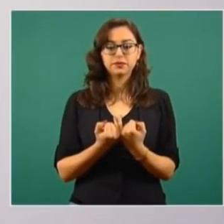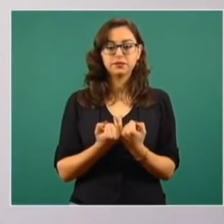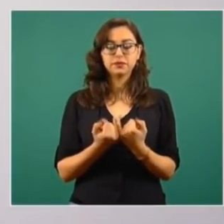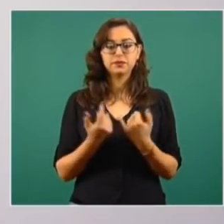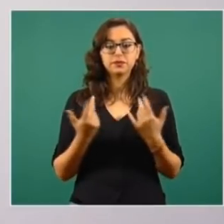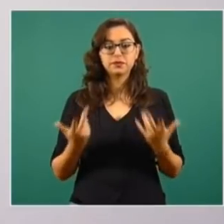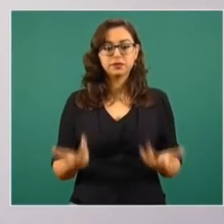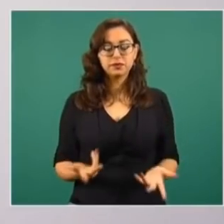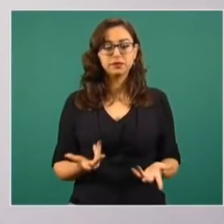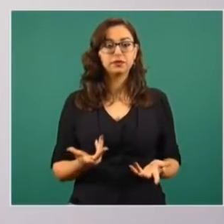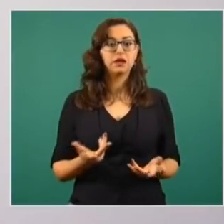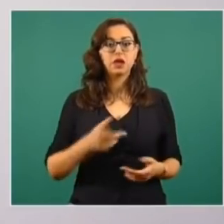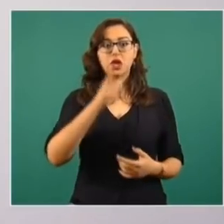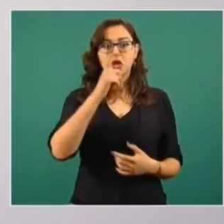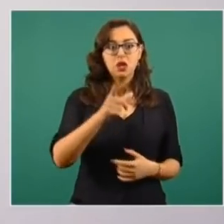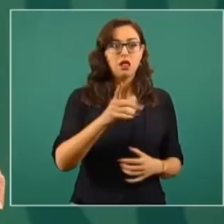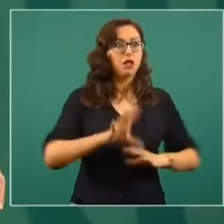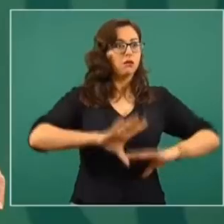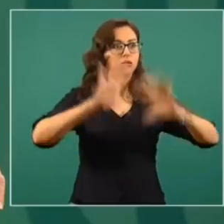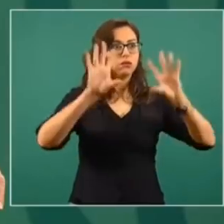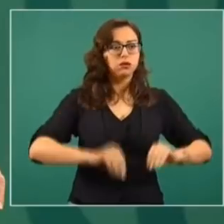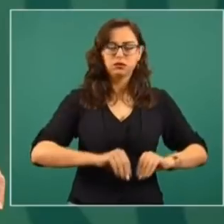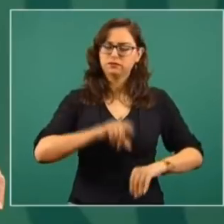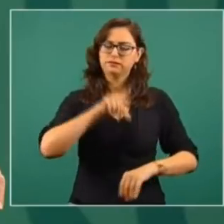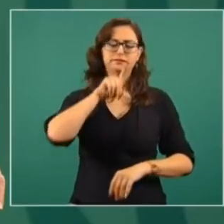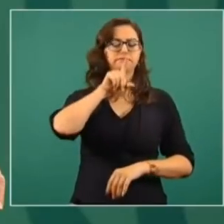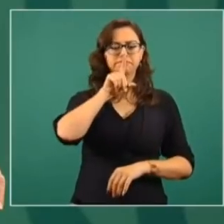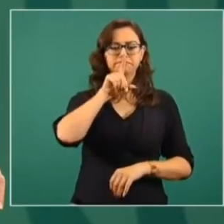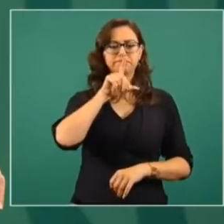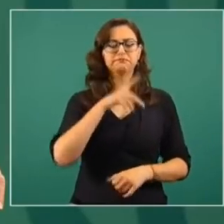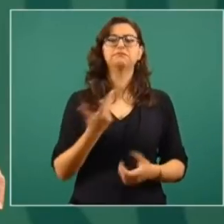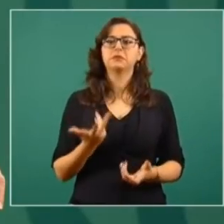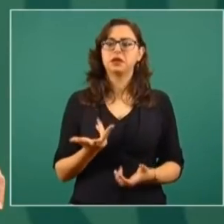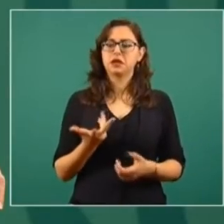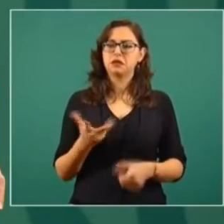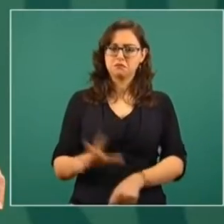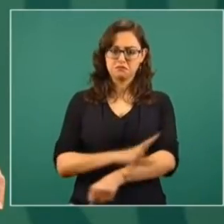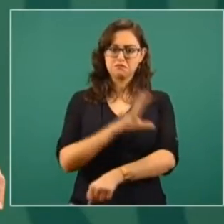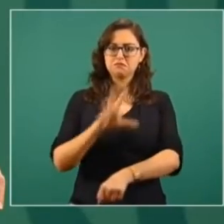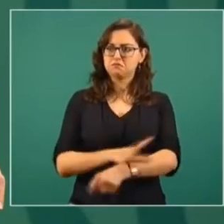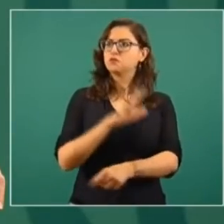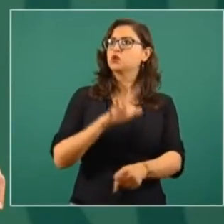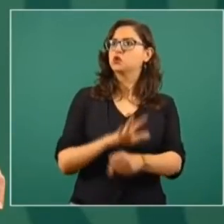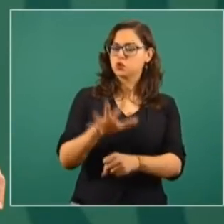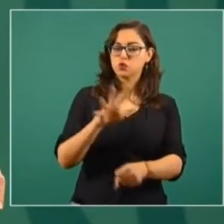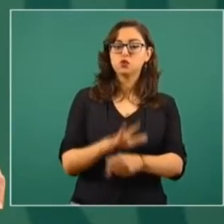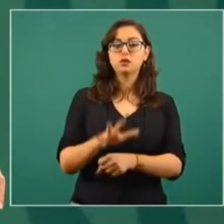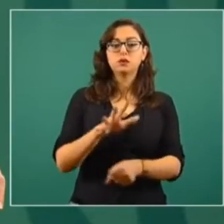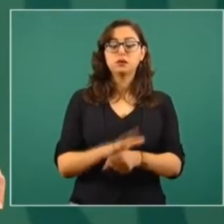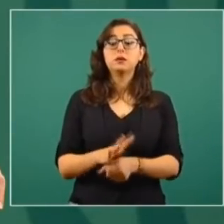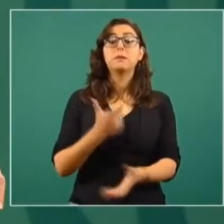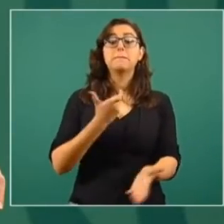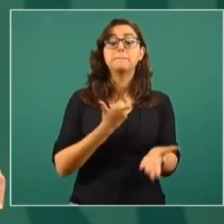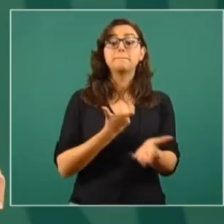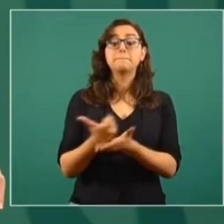apagones, que tengamos suficiente energía eléctrica y a precio